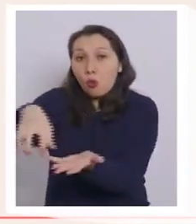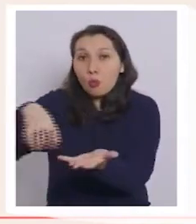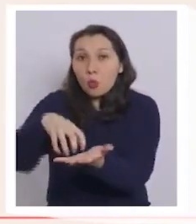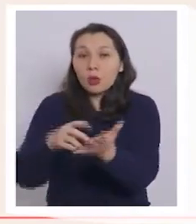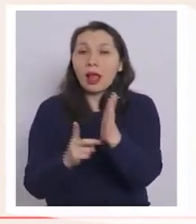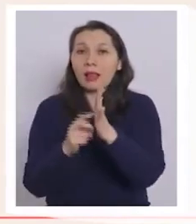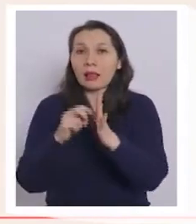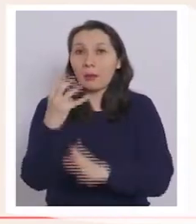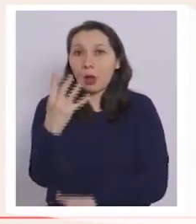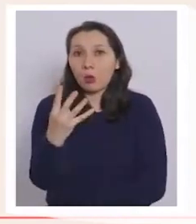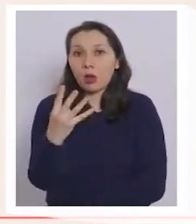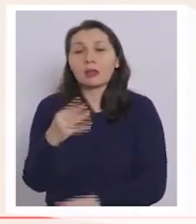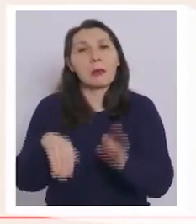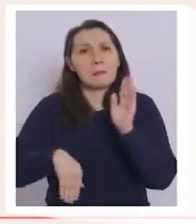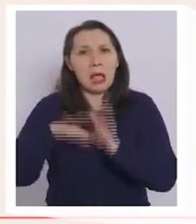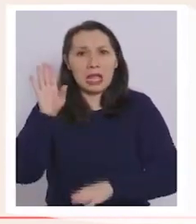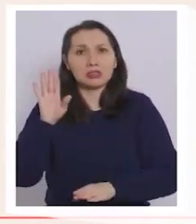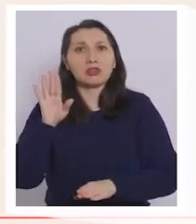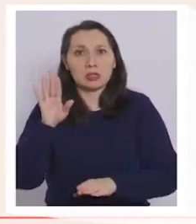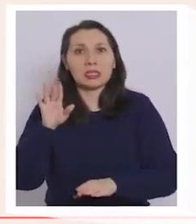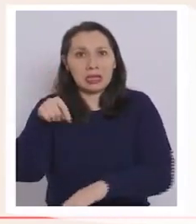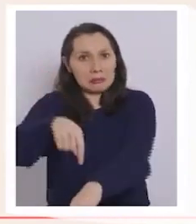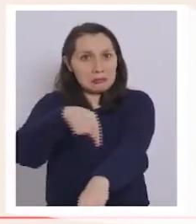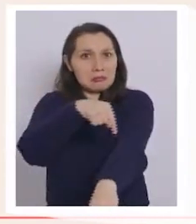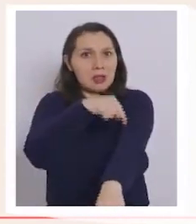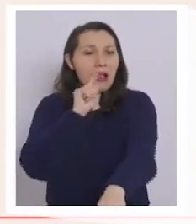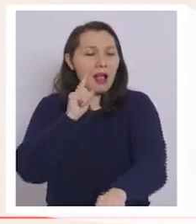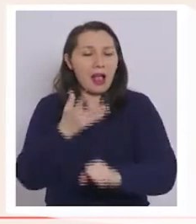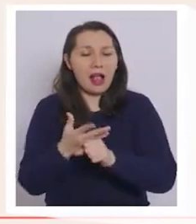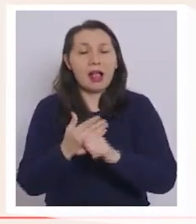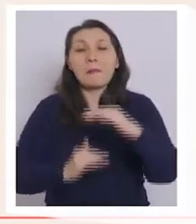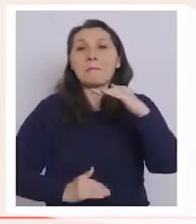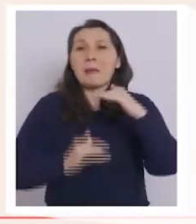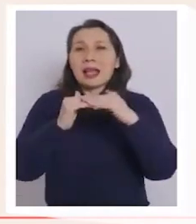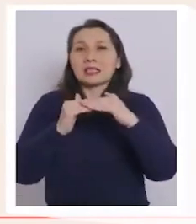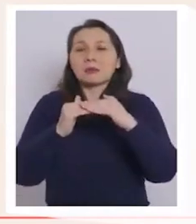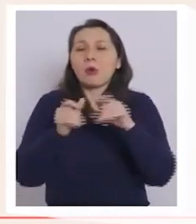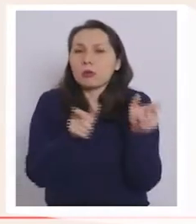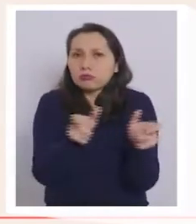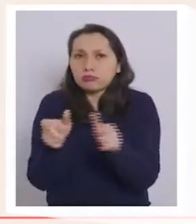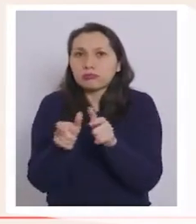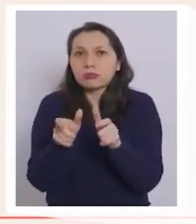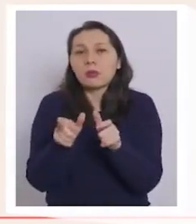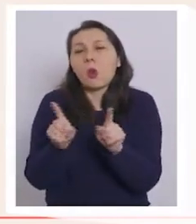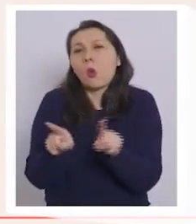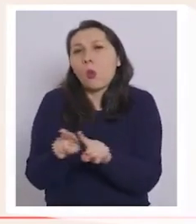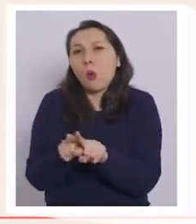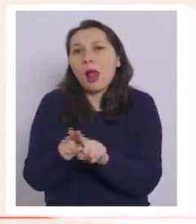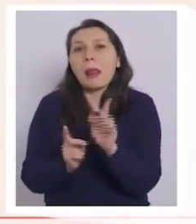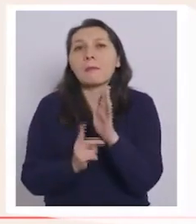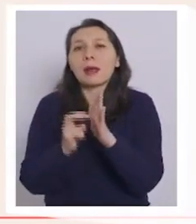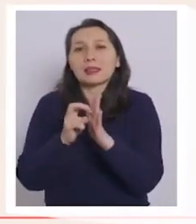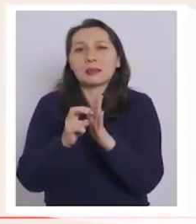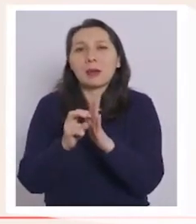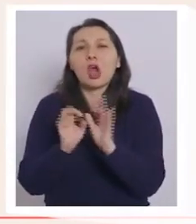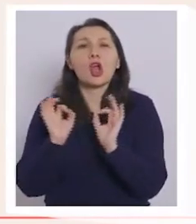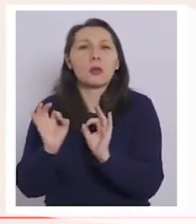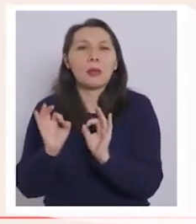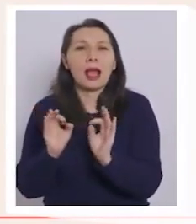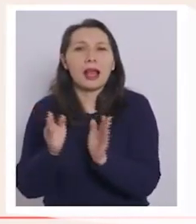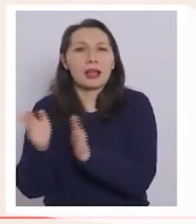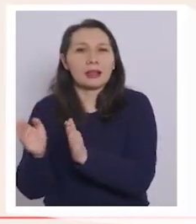están en fase 4, que hoy día es la inmensa mayor parte del país, van a tener un aforo más restringido que el que hubiesen tenido en el paso a paso regular,